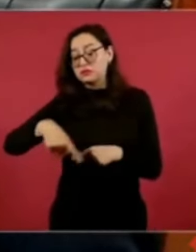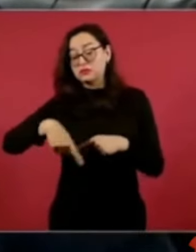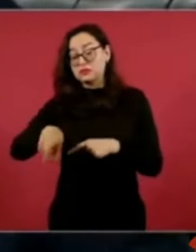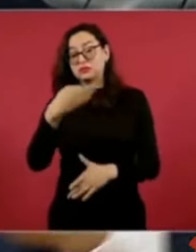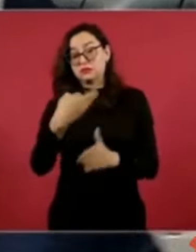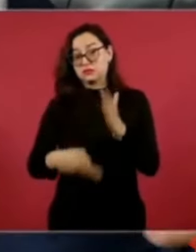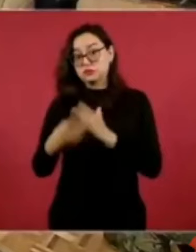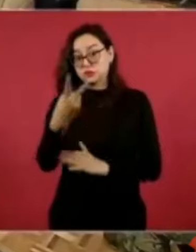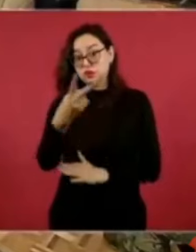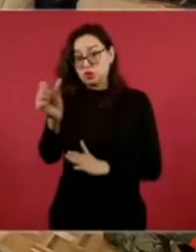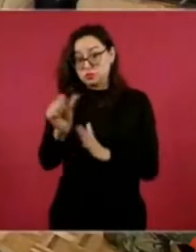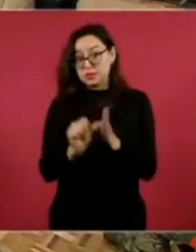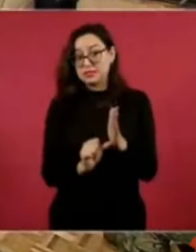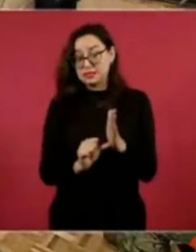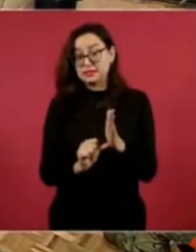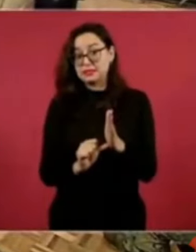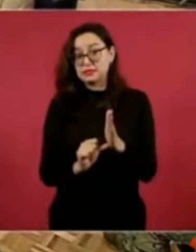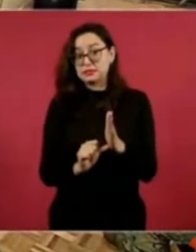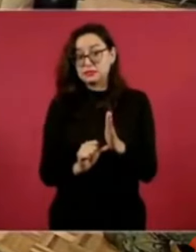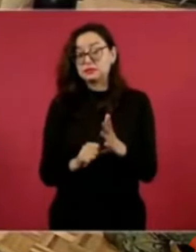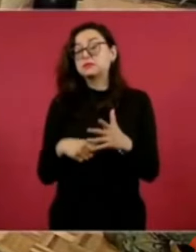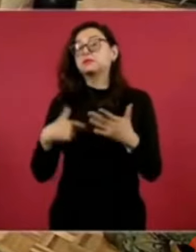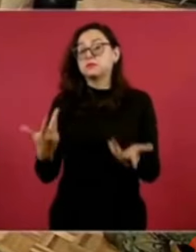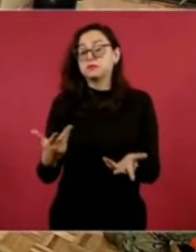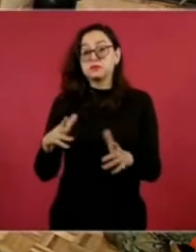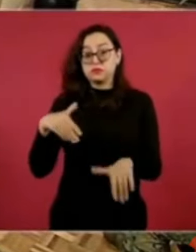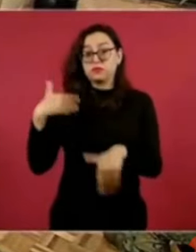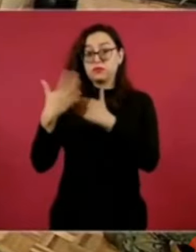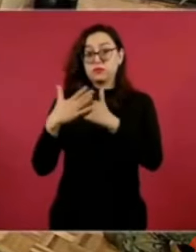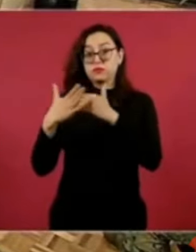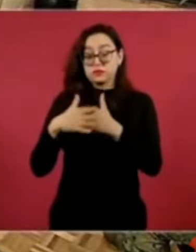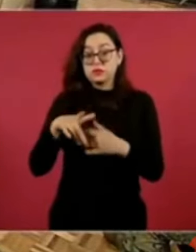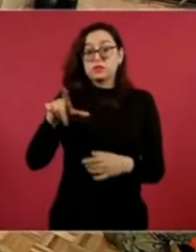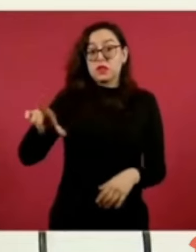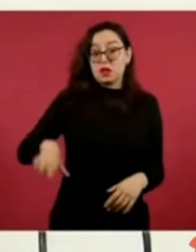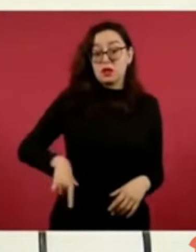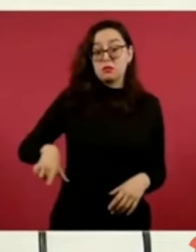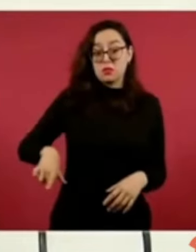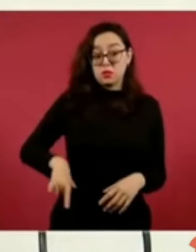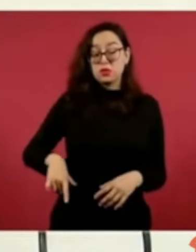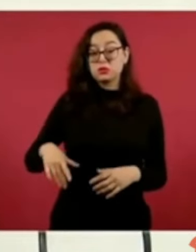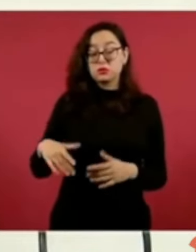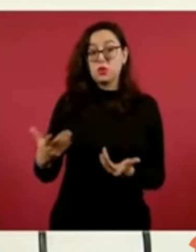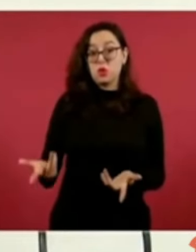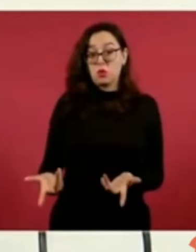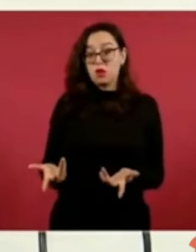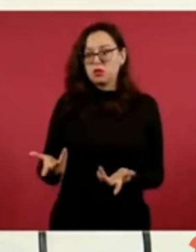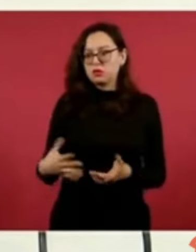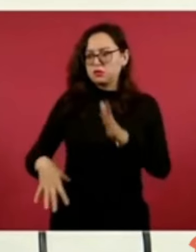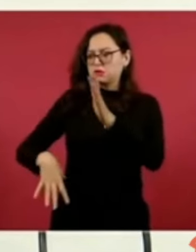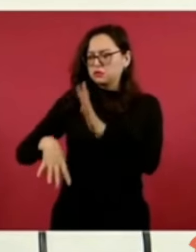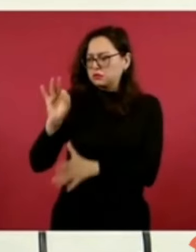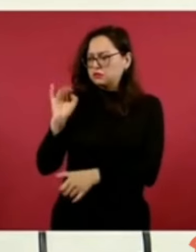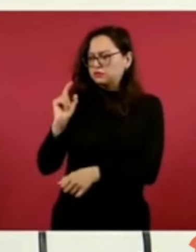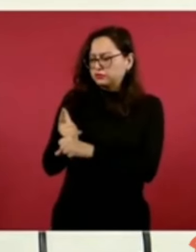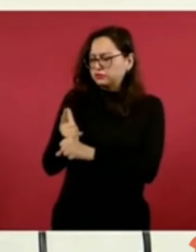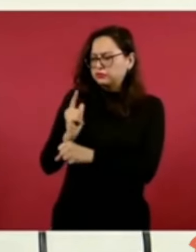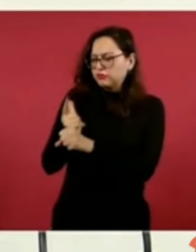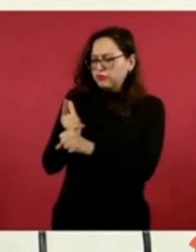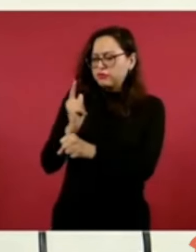elementos para juzgar a quienes hayan actuado